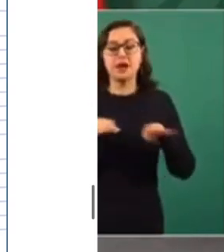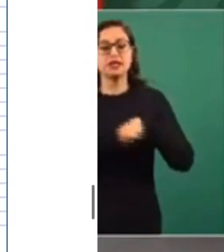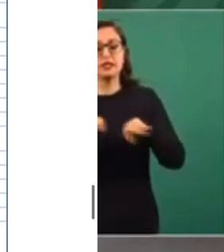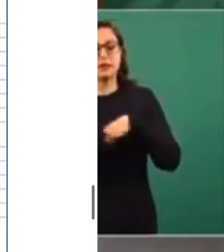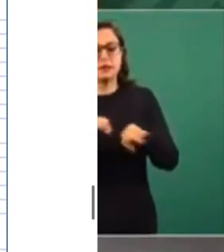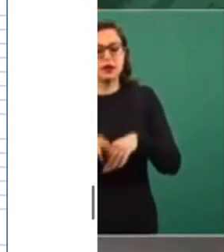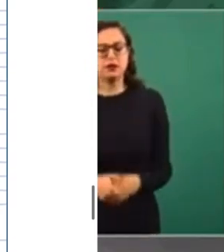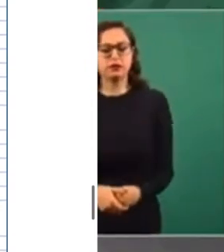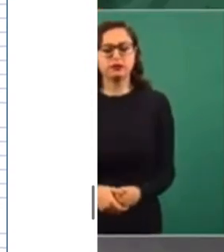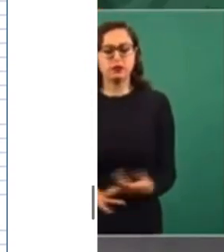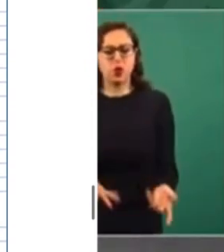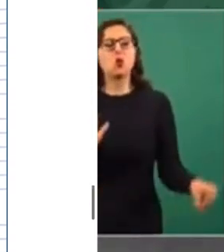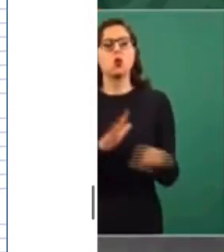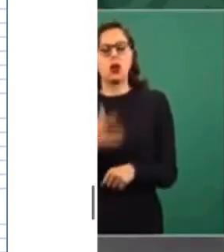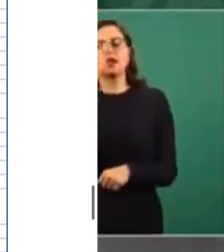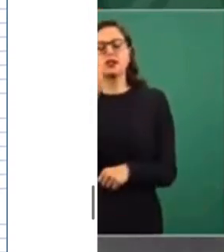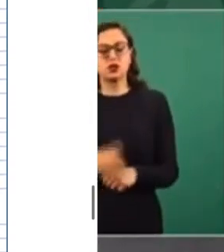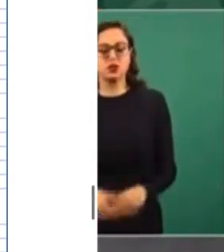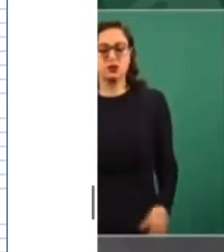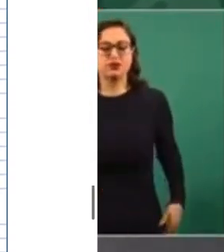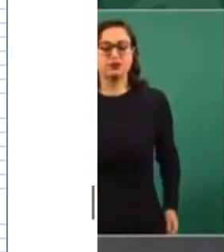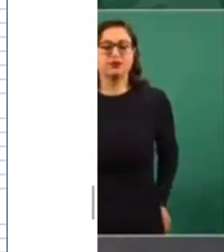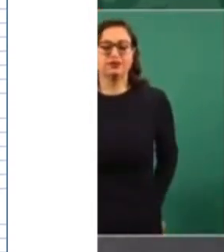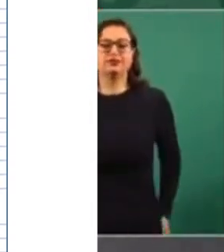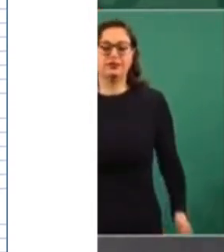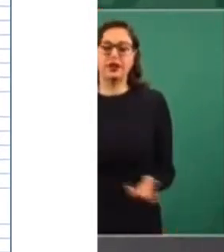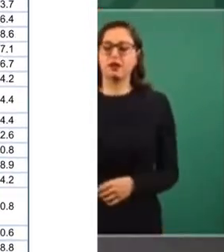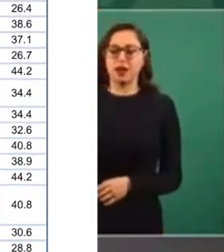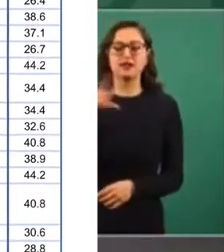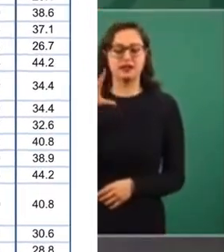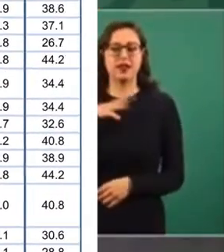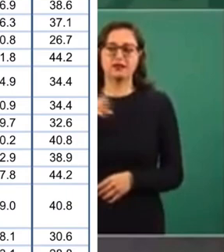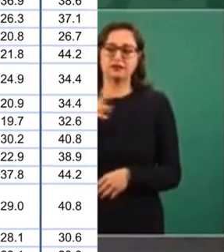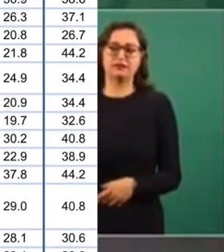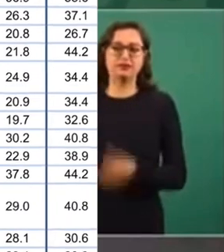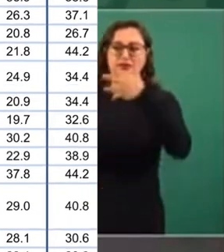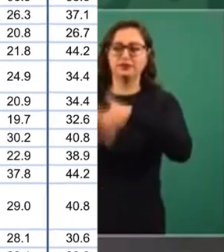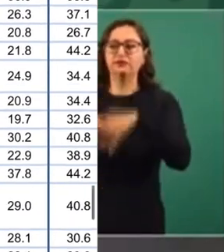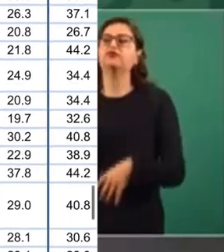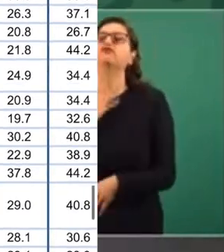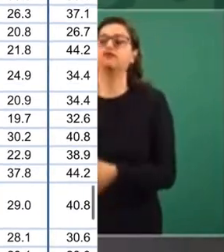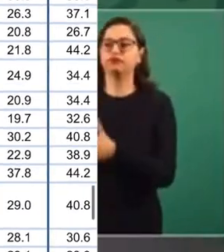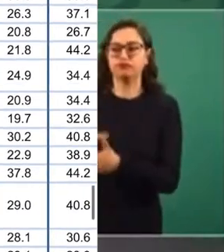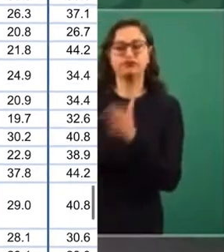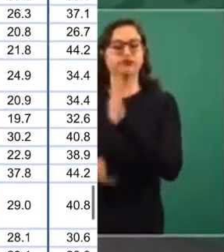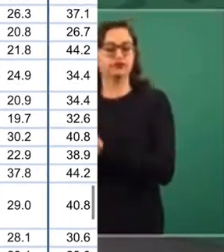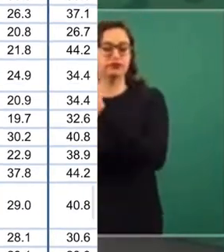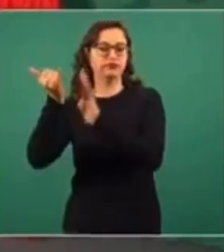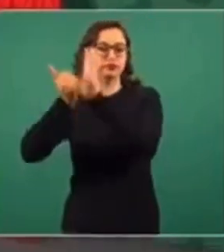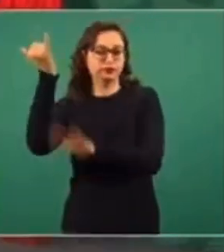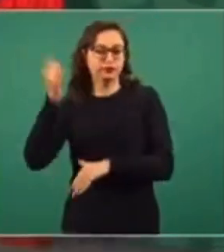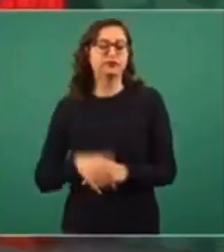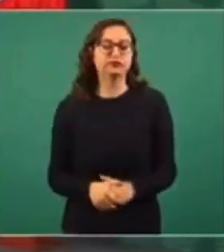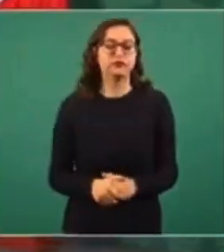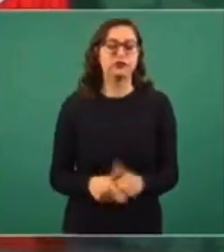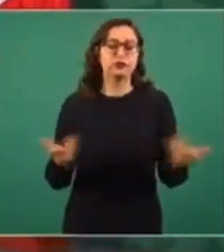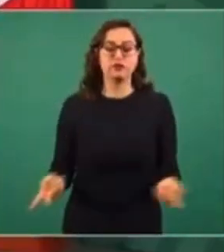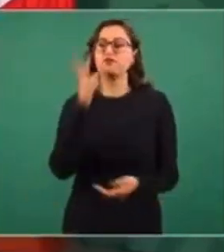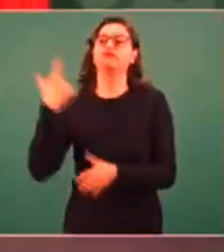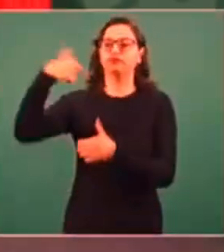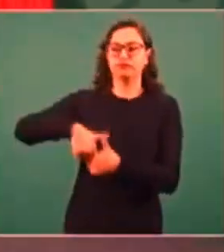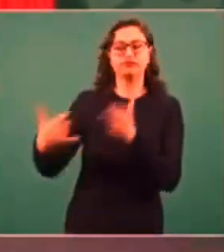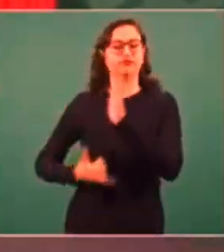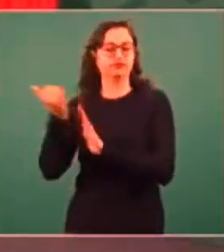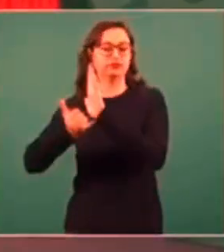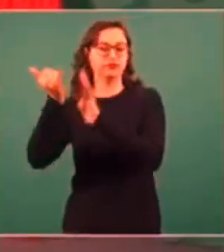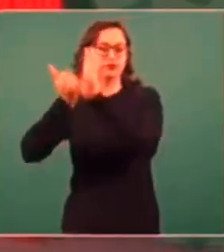¿Por qué razón? Por la construcción de la refinería, por la reactivación de la actividad petrolera,